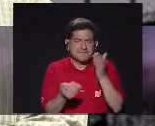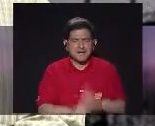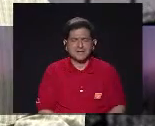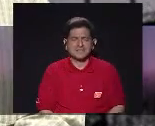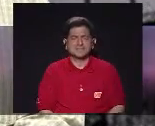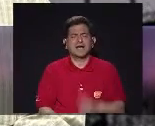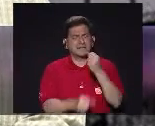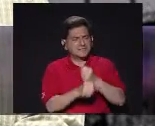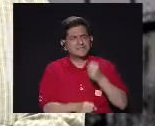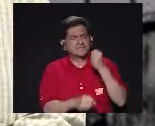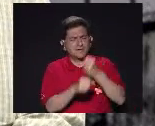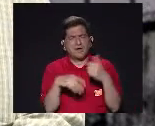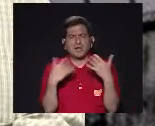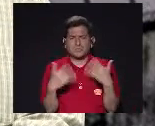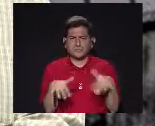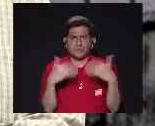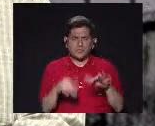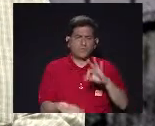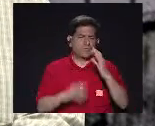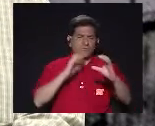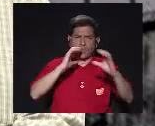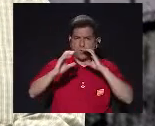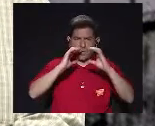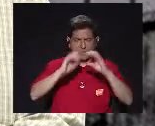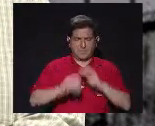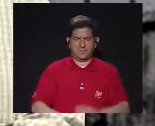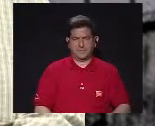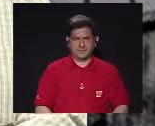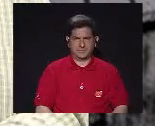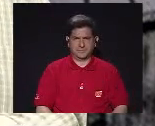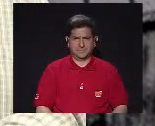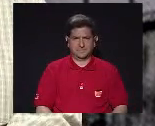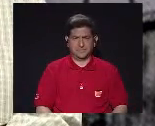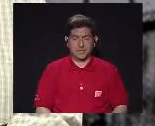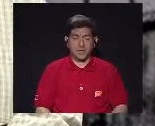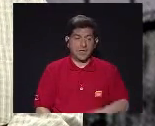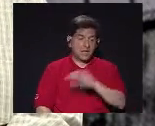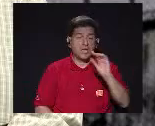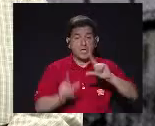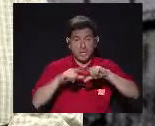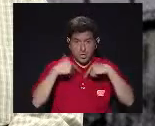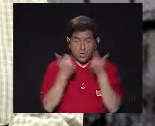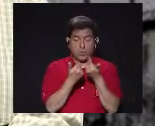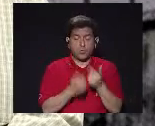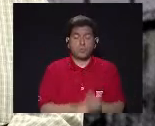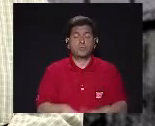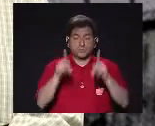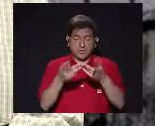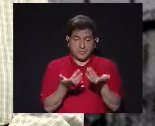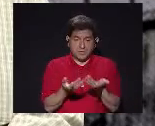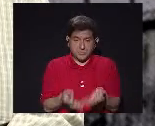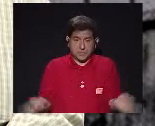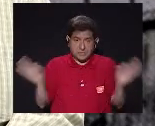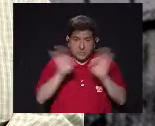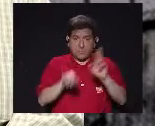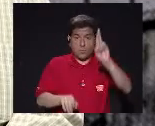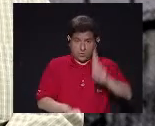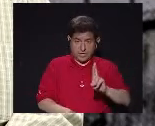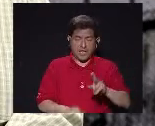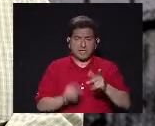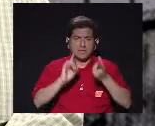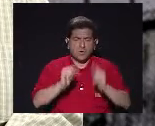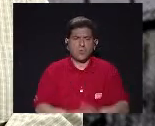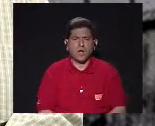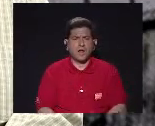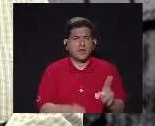tratado Y muy trabajado Por los medios De comunicación colectiva Y algunos sectores De la intelectualidad Costarricense Que